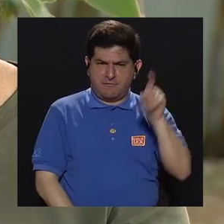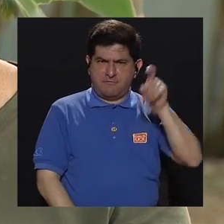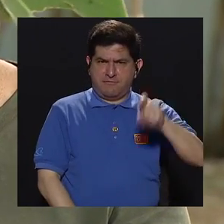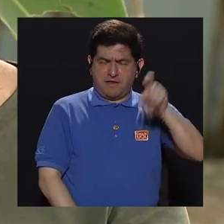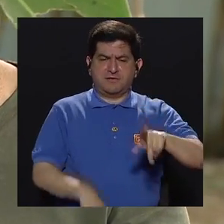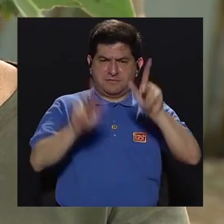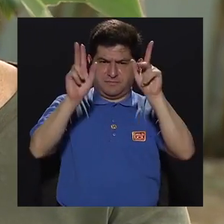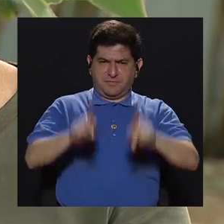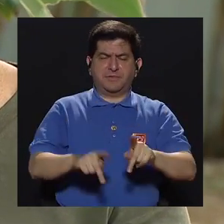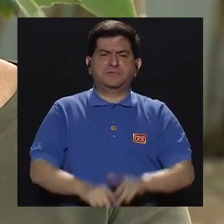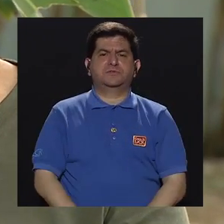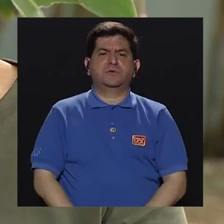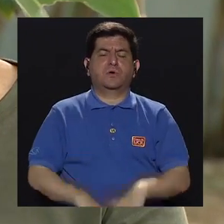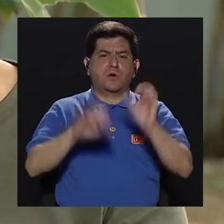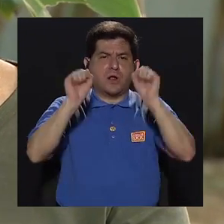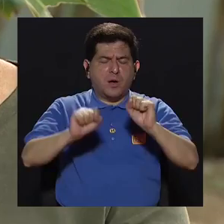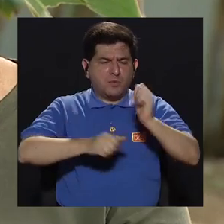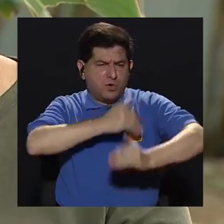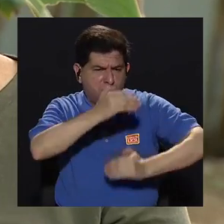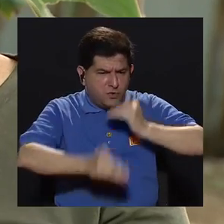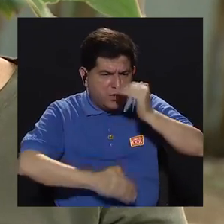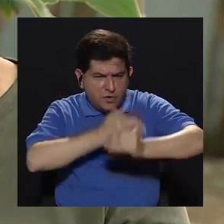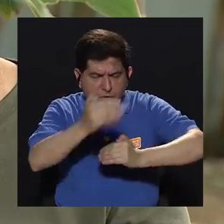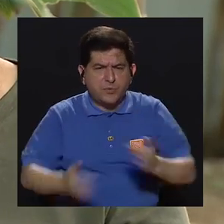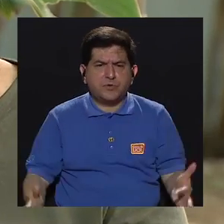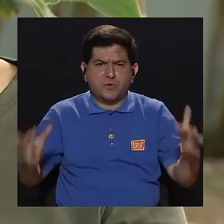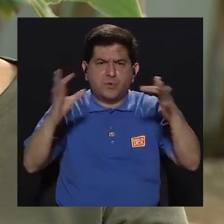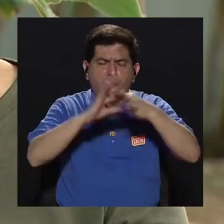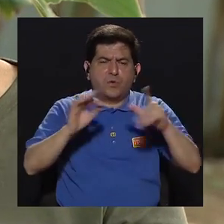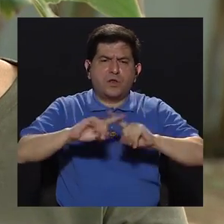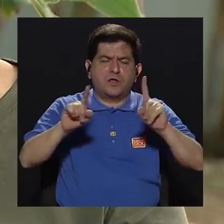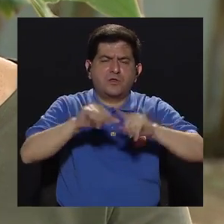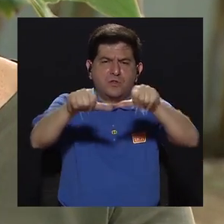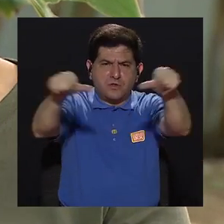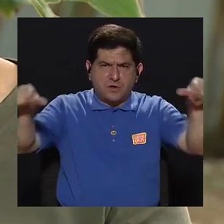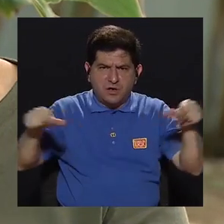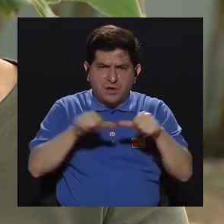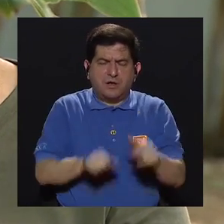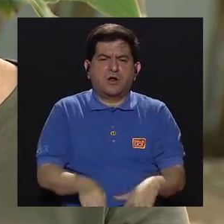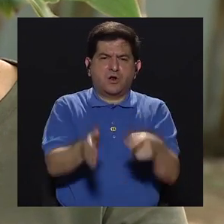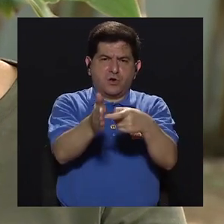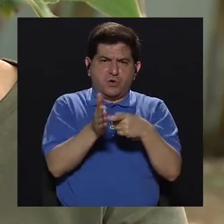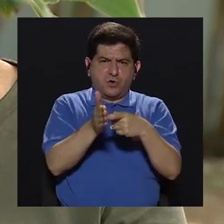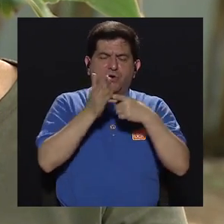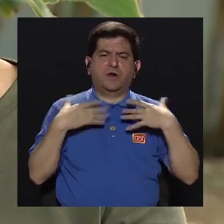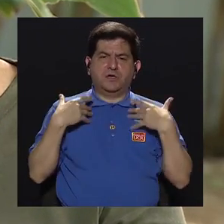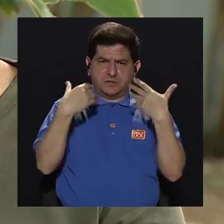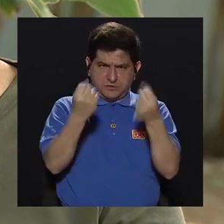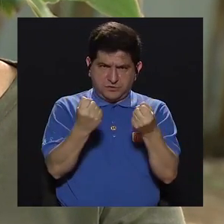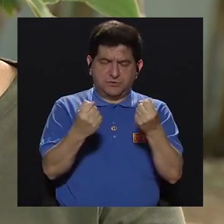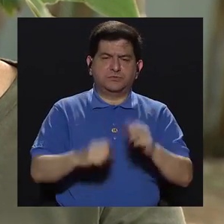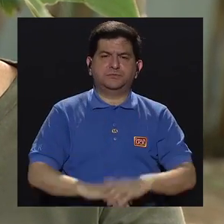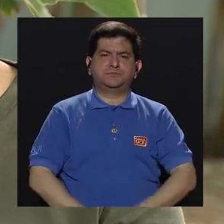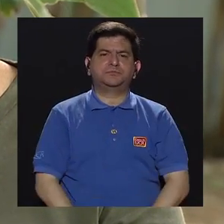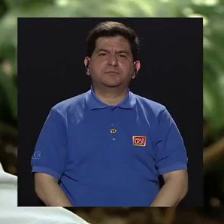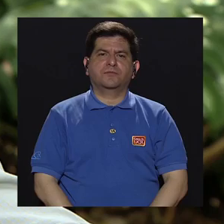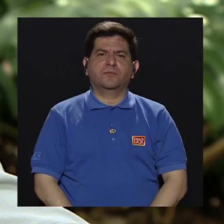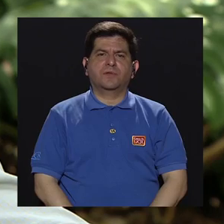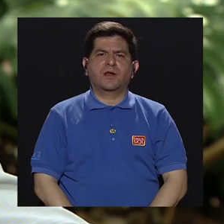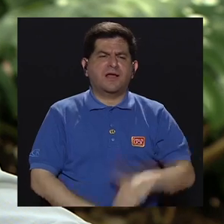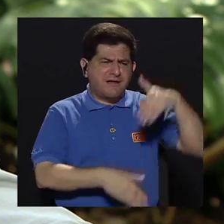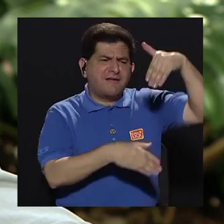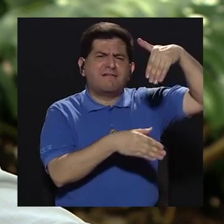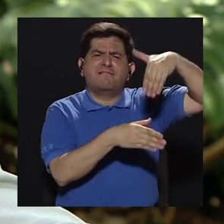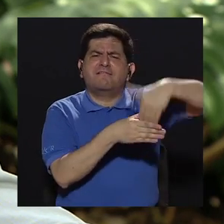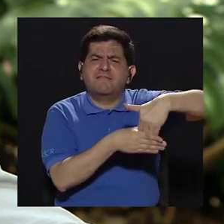necesidades del usuario para poder tramitar junto con otras disciplinas los requerimientos en salud que requieren. ¿Y cuál es la